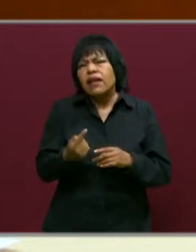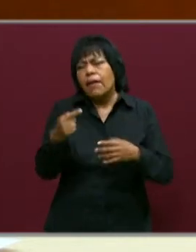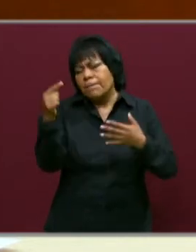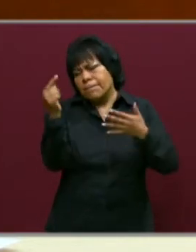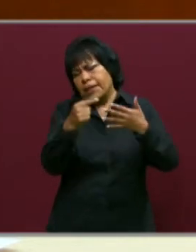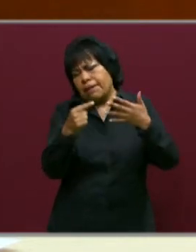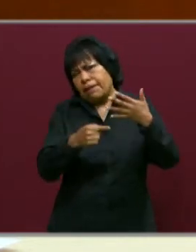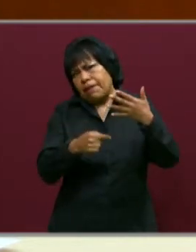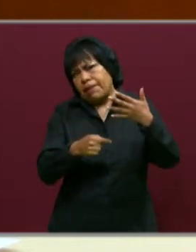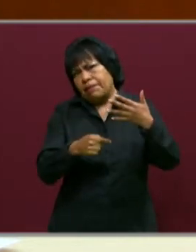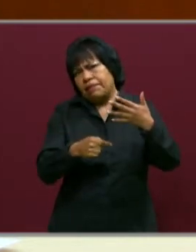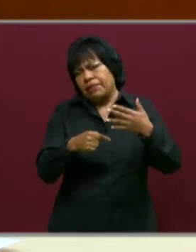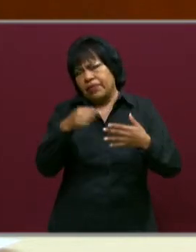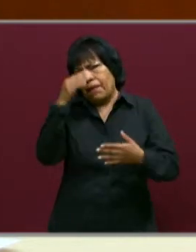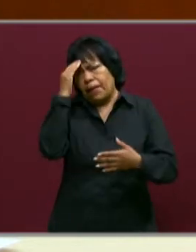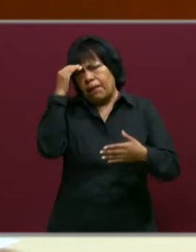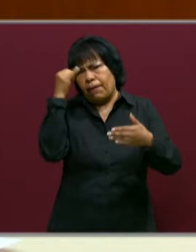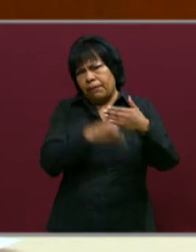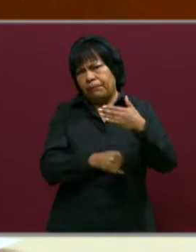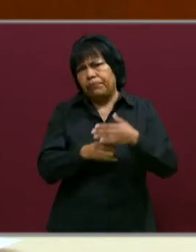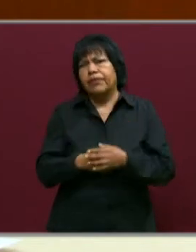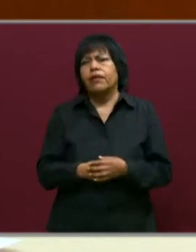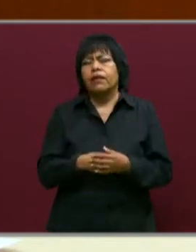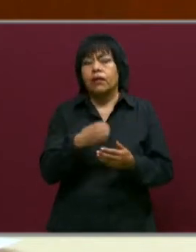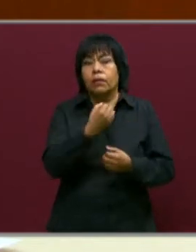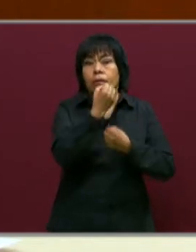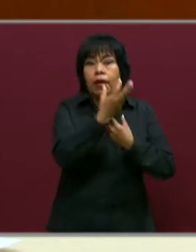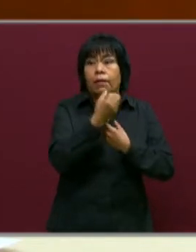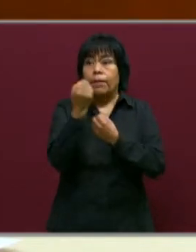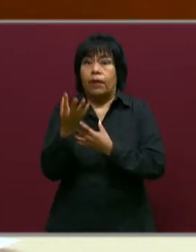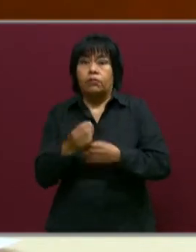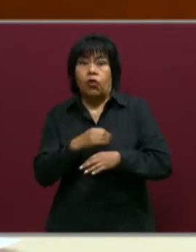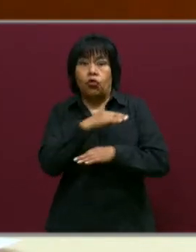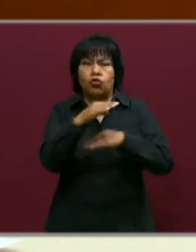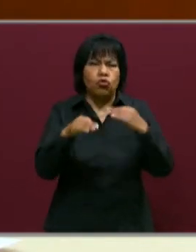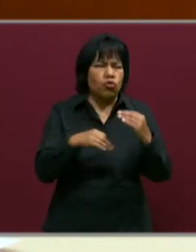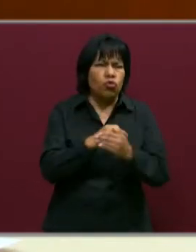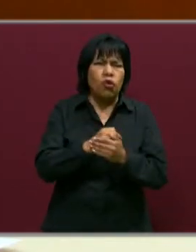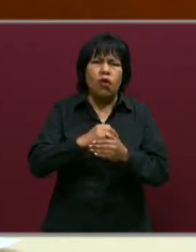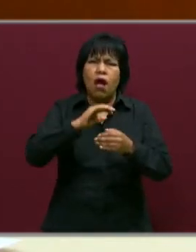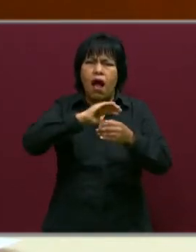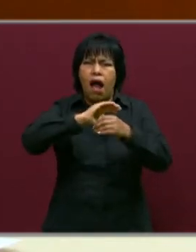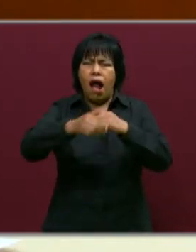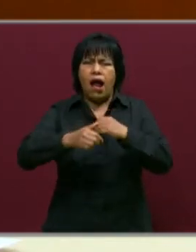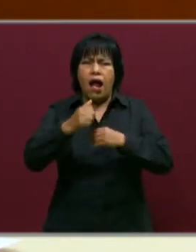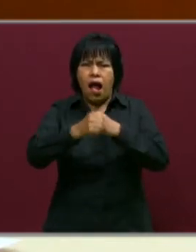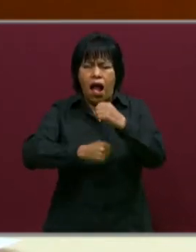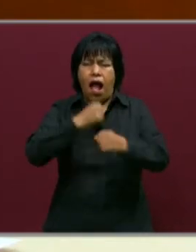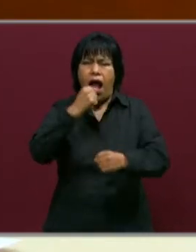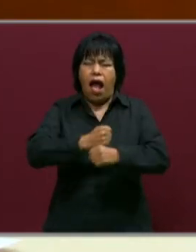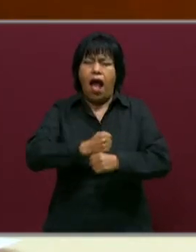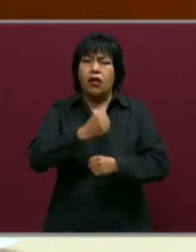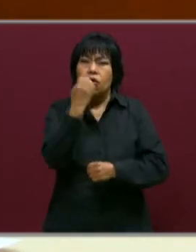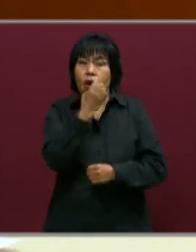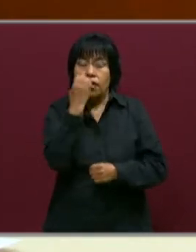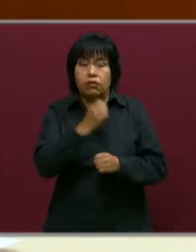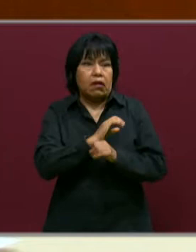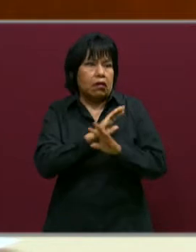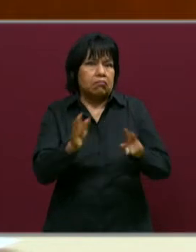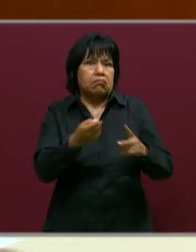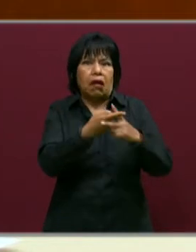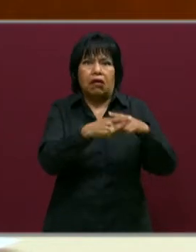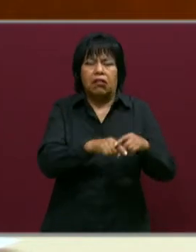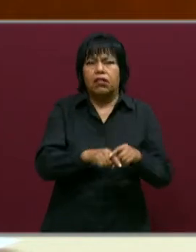reflexiones y enriquecer todo este cierre de ciclo escolar que ya está por llegar, ya en